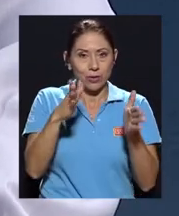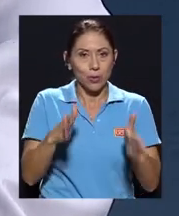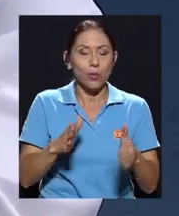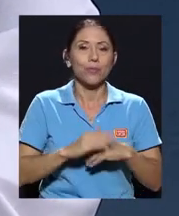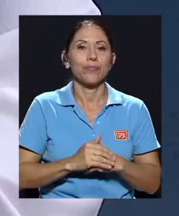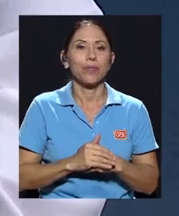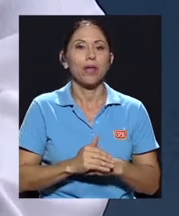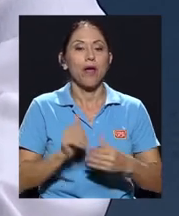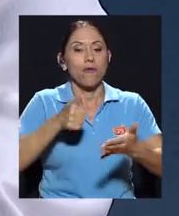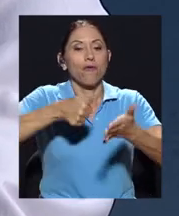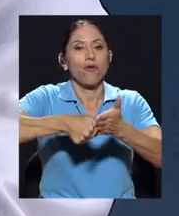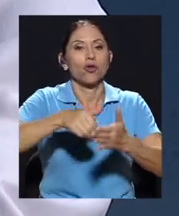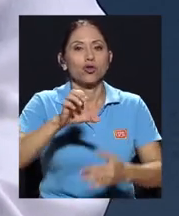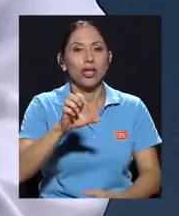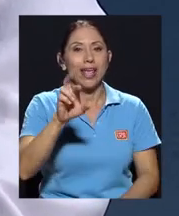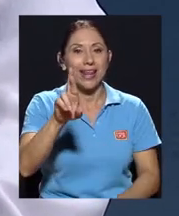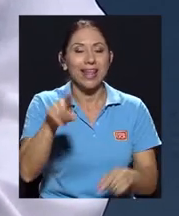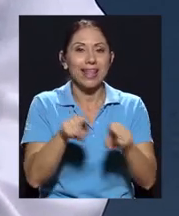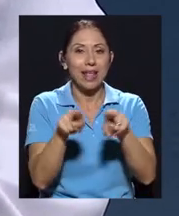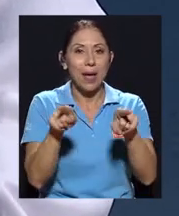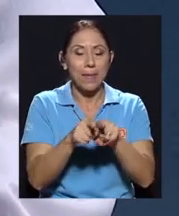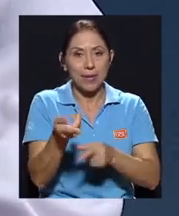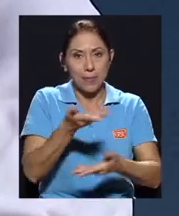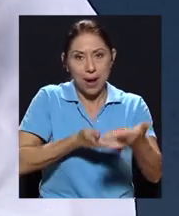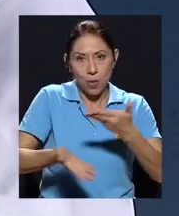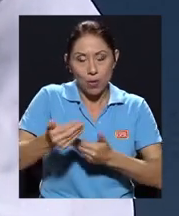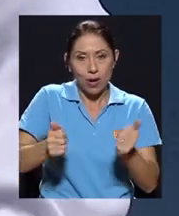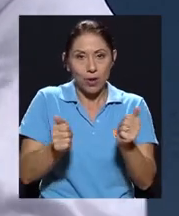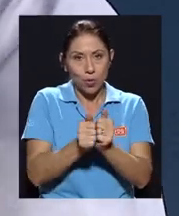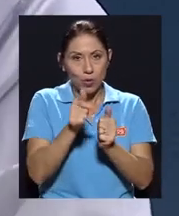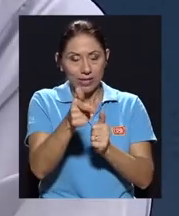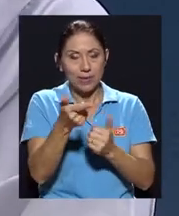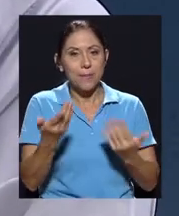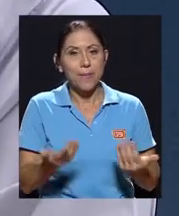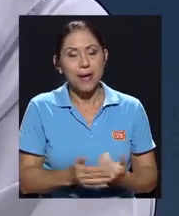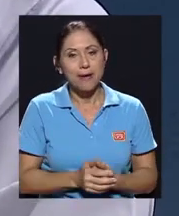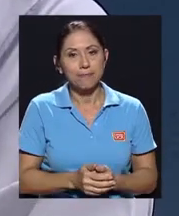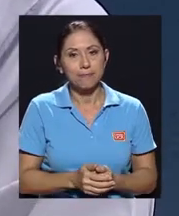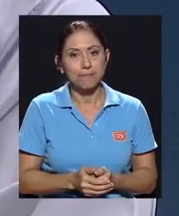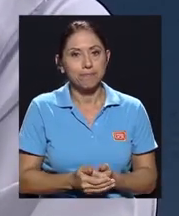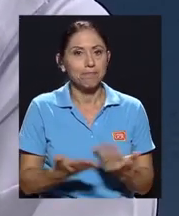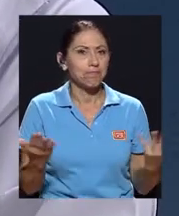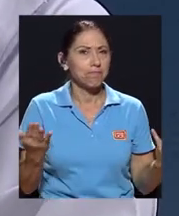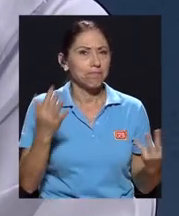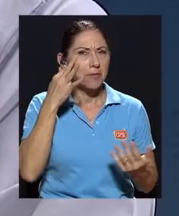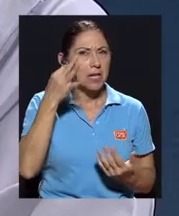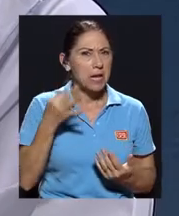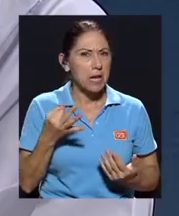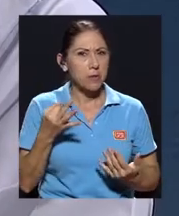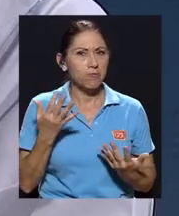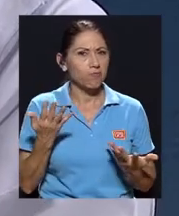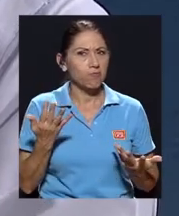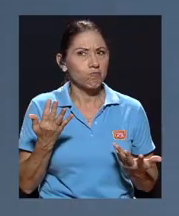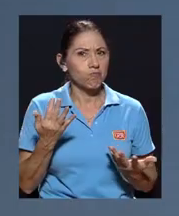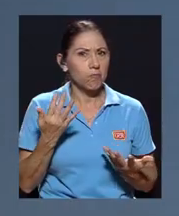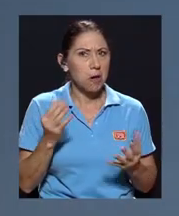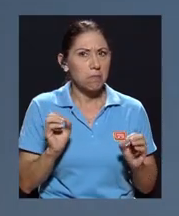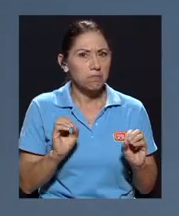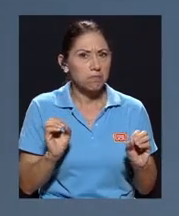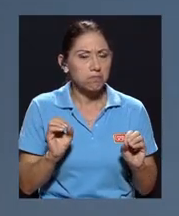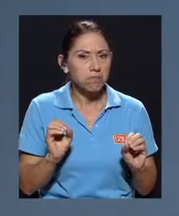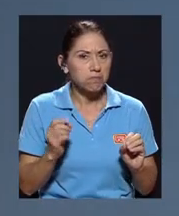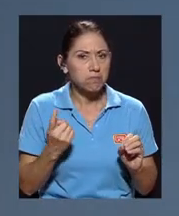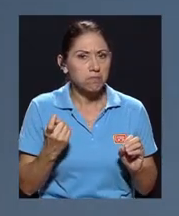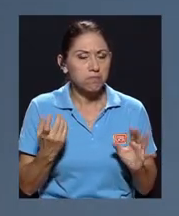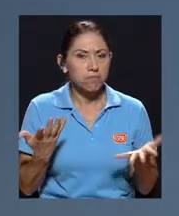Voto CR, que también nos va a colaborar con esa parte. Y creo que por ahora no se me escapa nadie, aparte